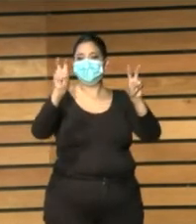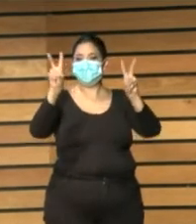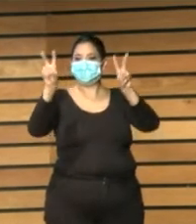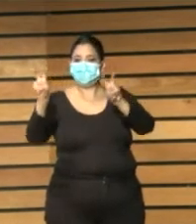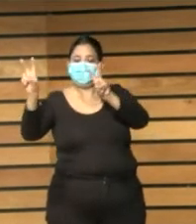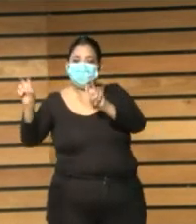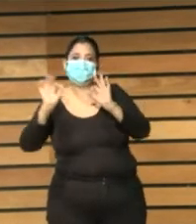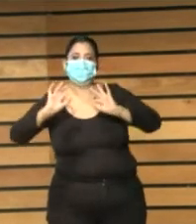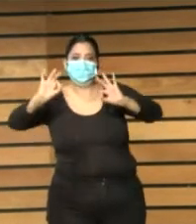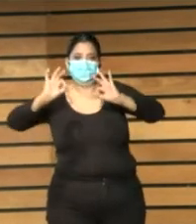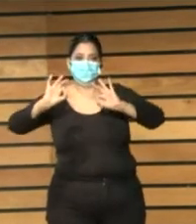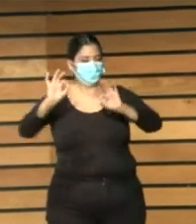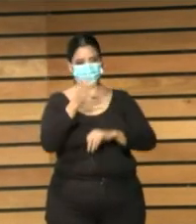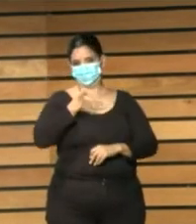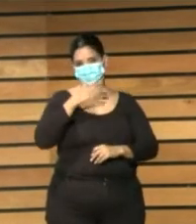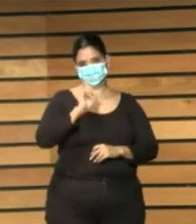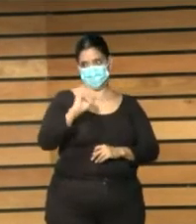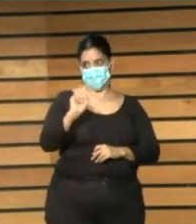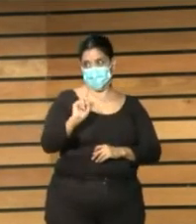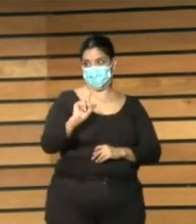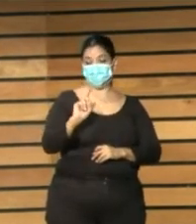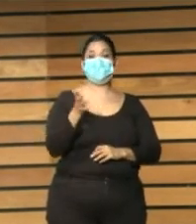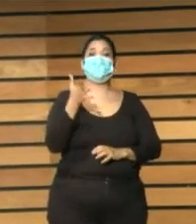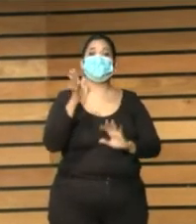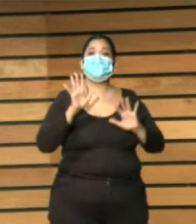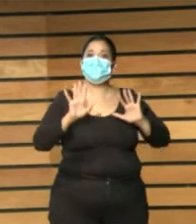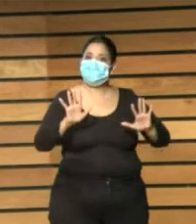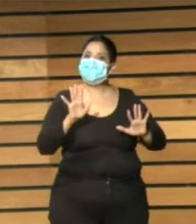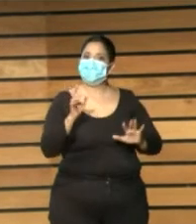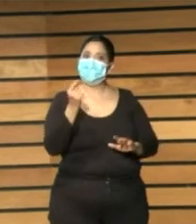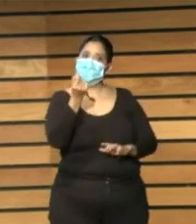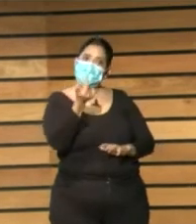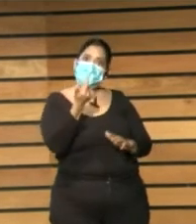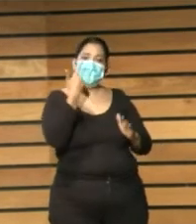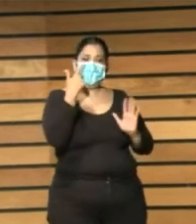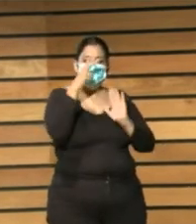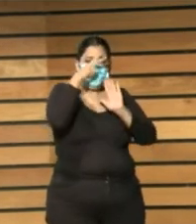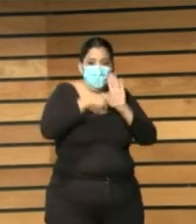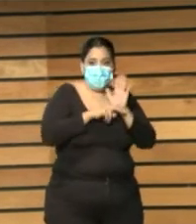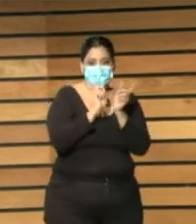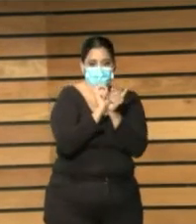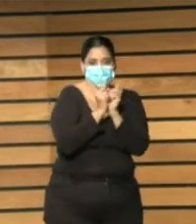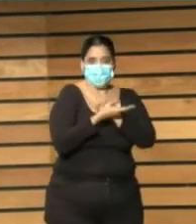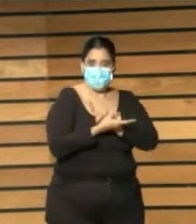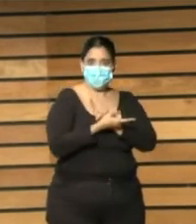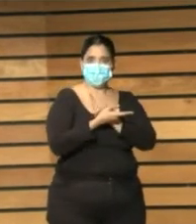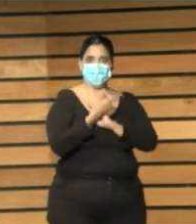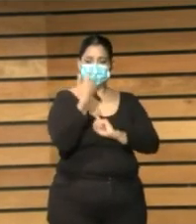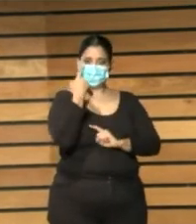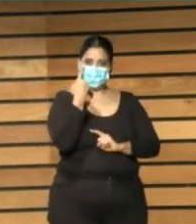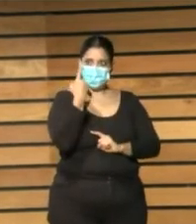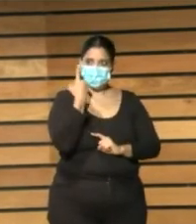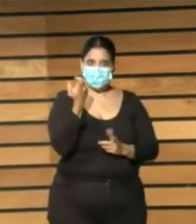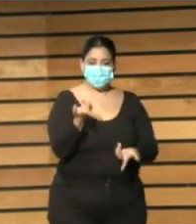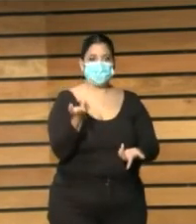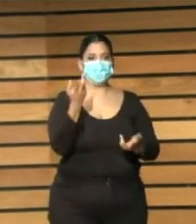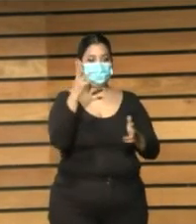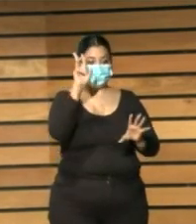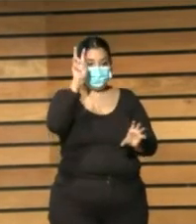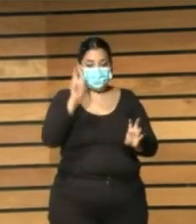pero sí es importante porque viene al hino de colación de la necesidad de las políticas públicas de que realmente hay un compromiso desde lo político